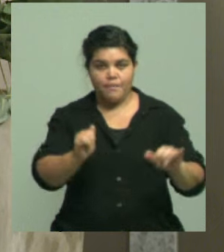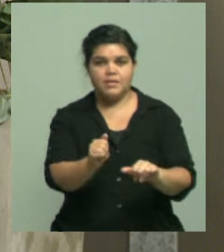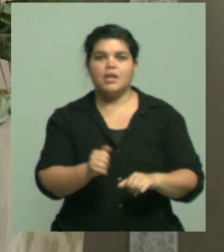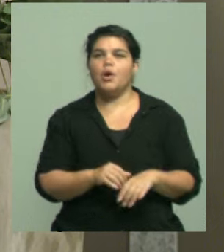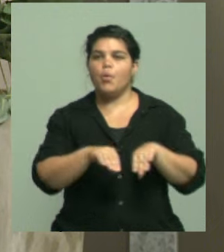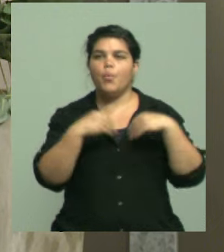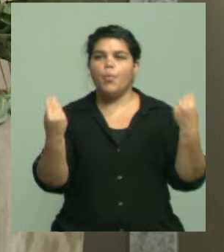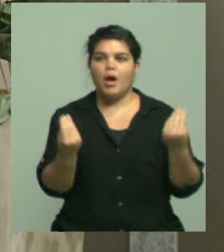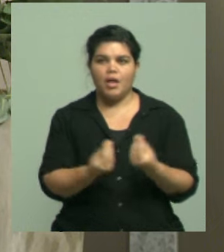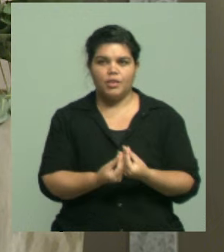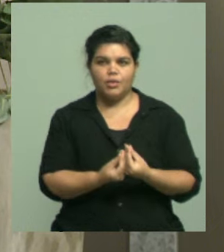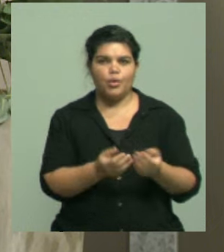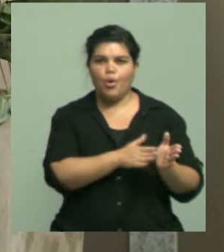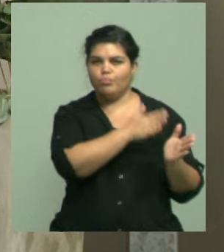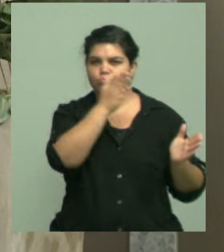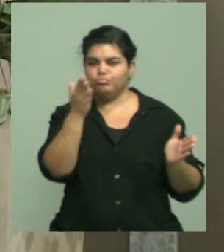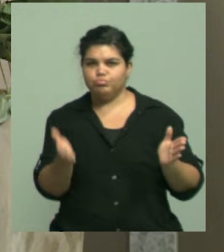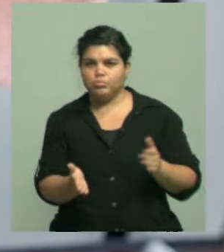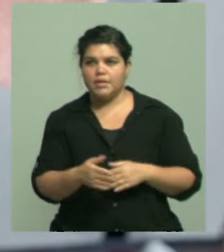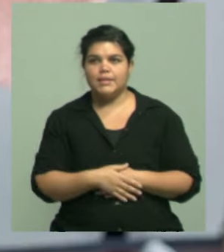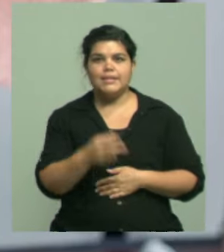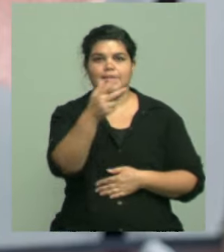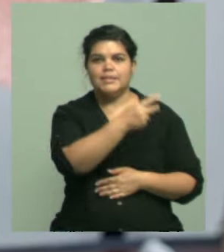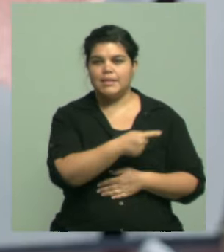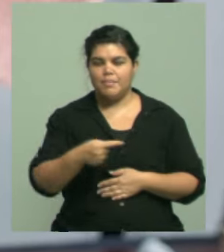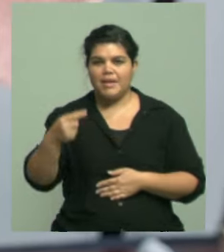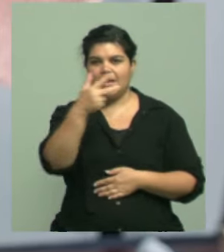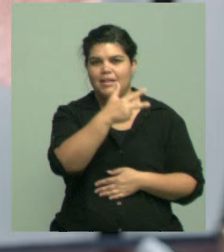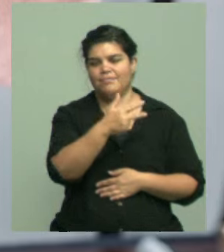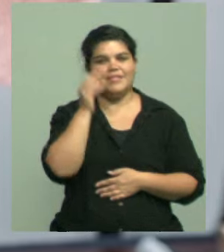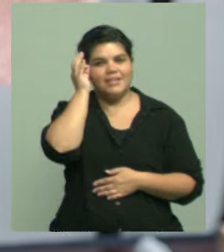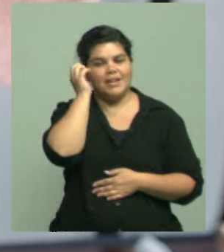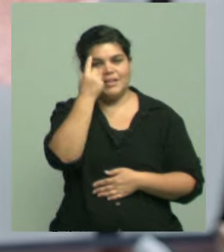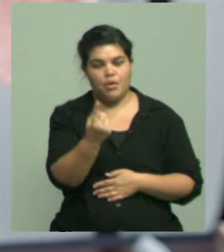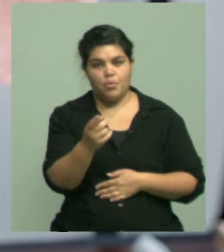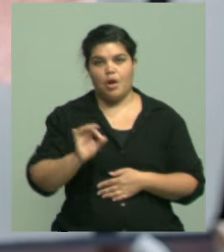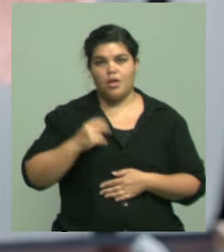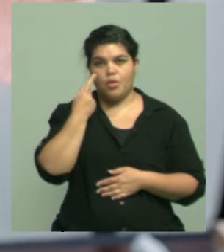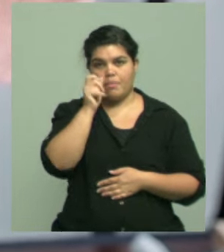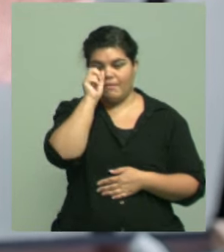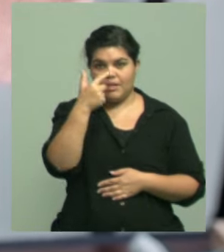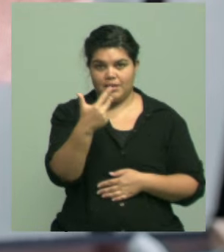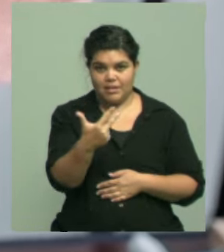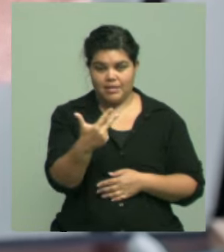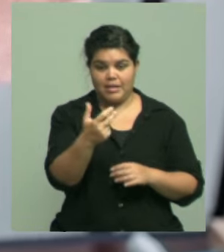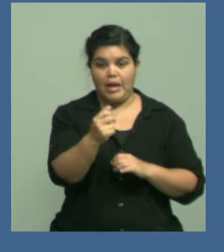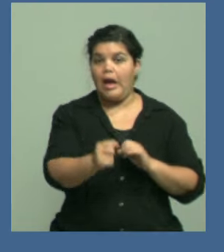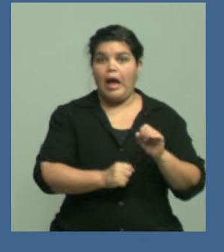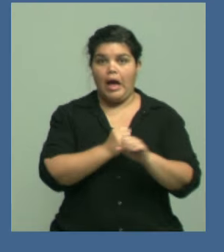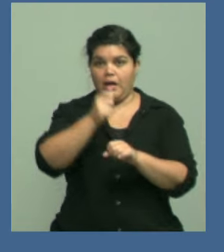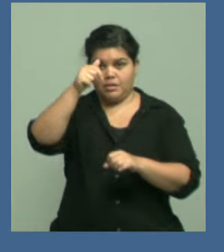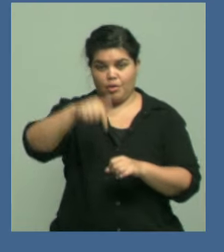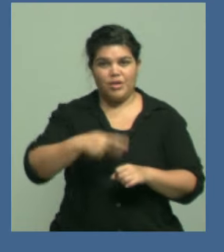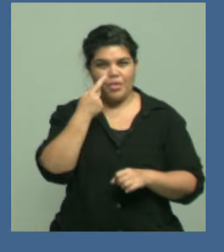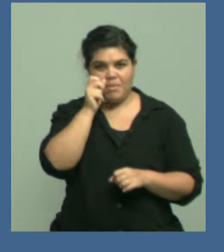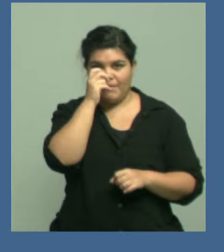contabilizados en lo que va de la temporada, semana 31, desde el 2023 hasta la 13 del 2024, son